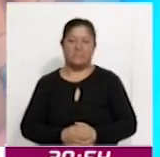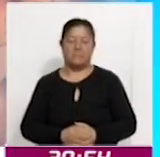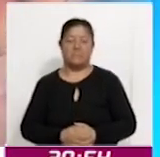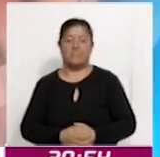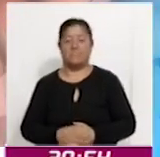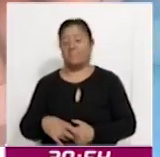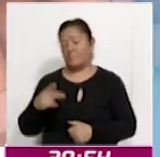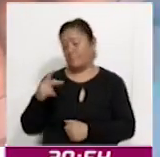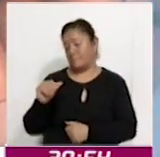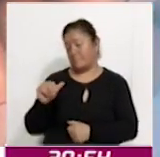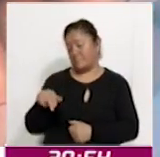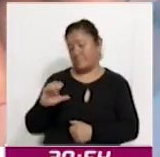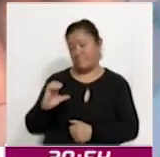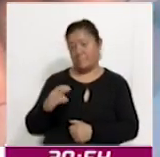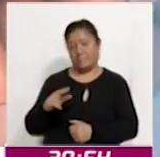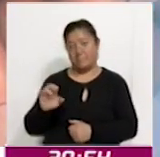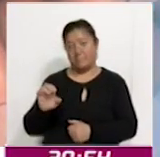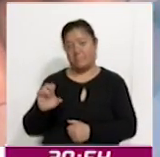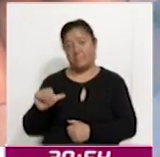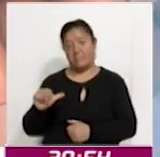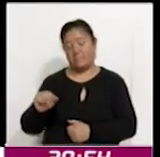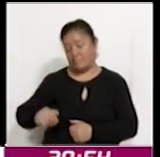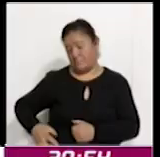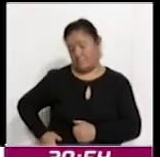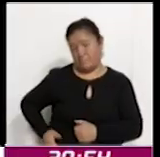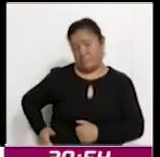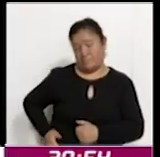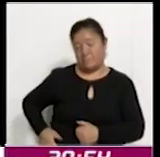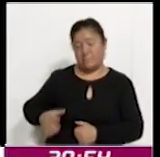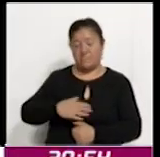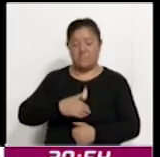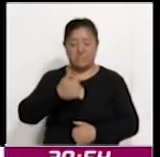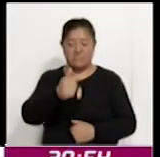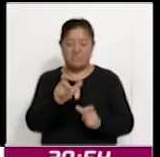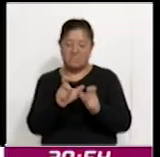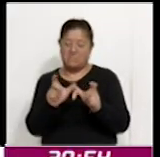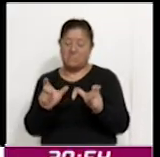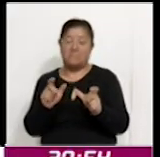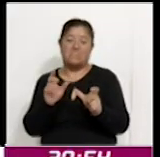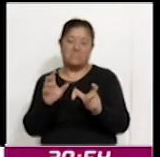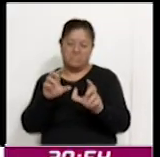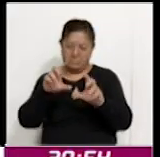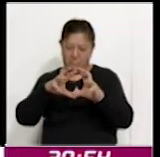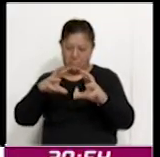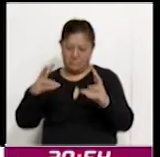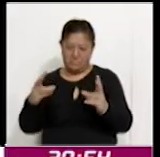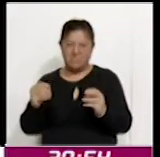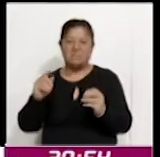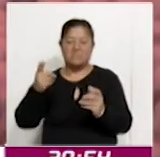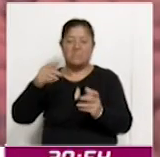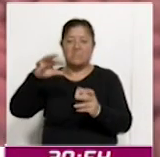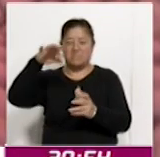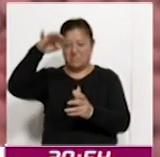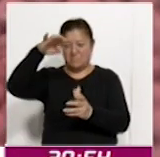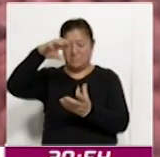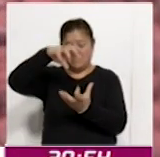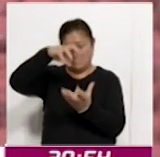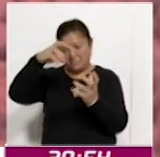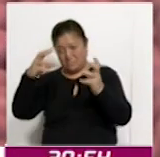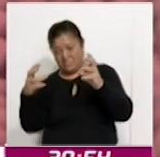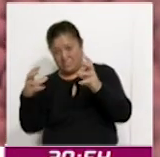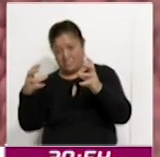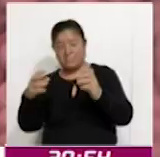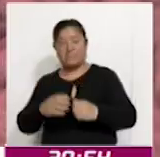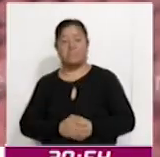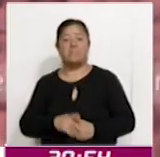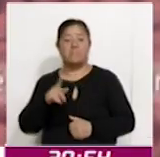páncreas es una glándula de casi 6 pulgadas de largo y su apariencia es similar a la de una pera acostada del lado. Libera